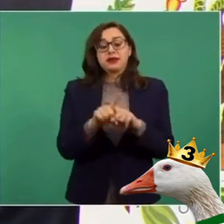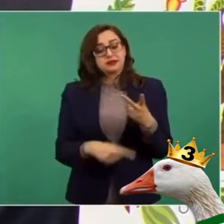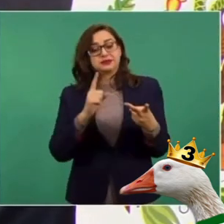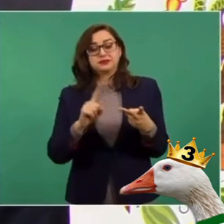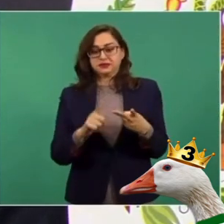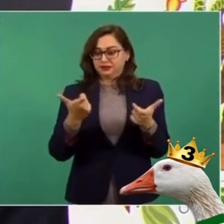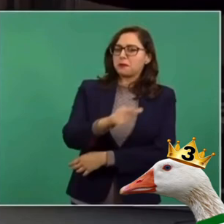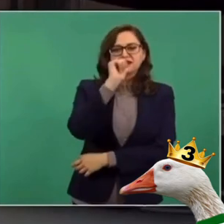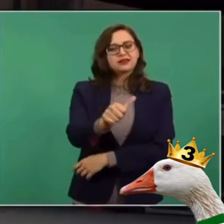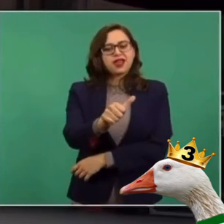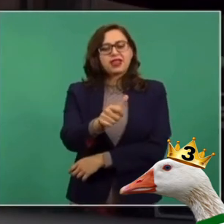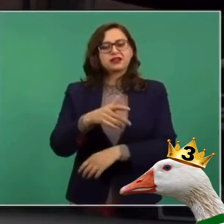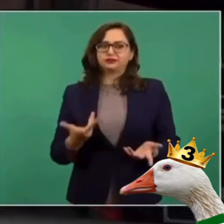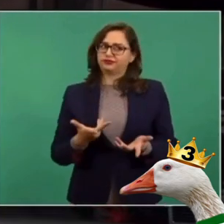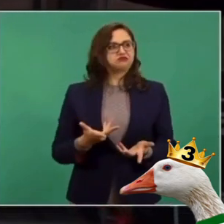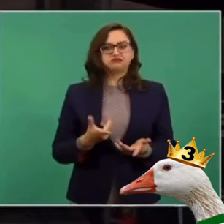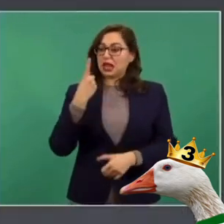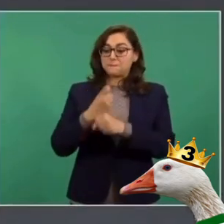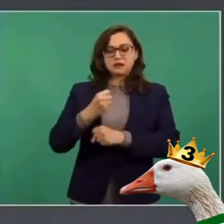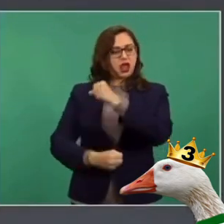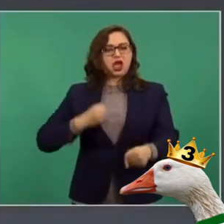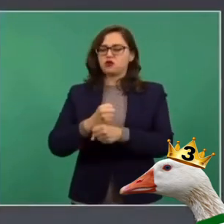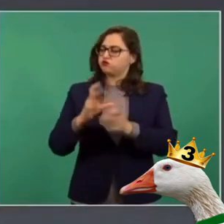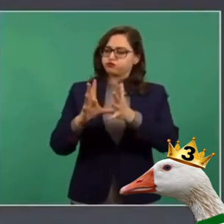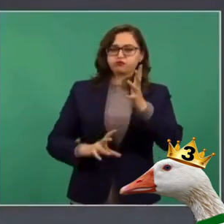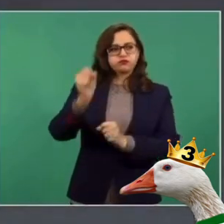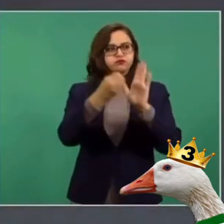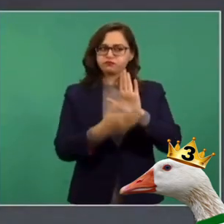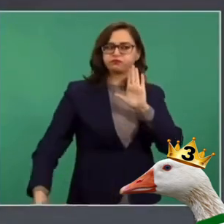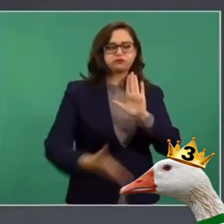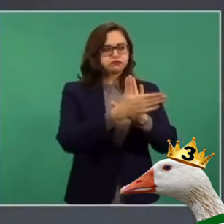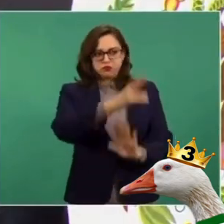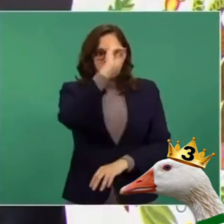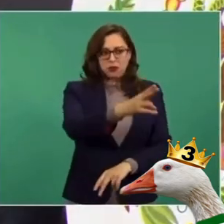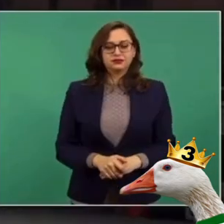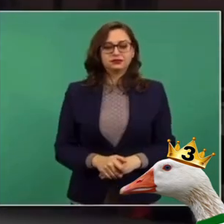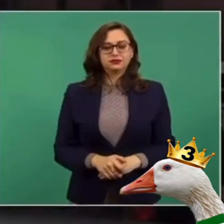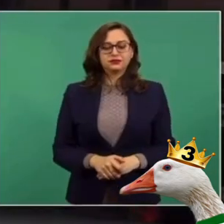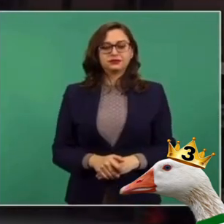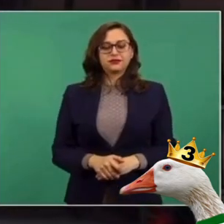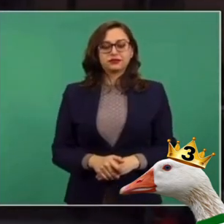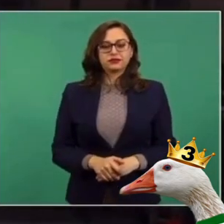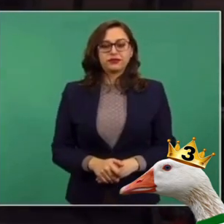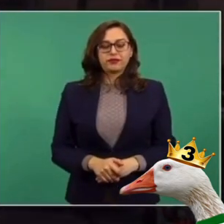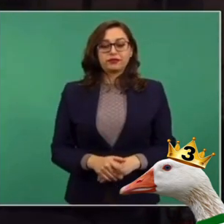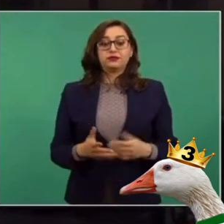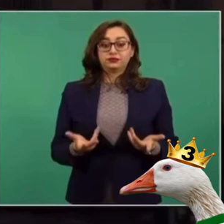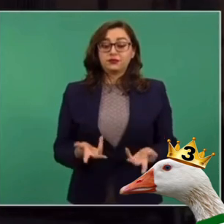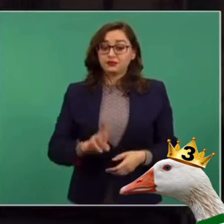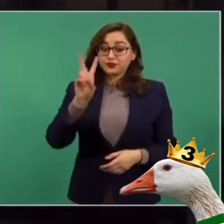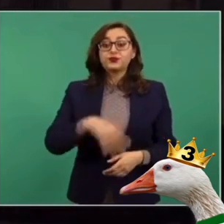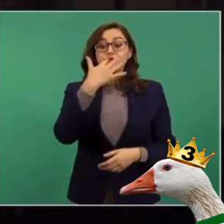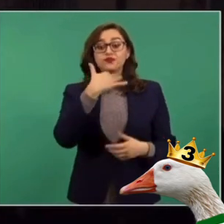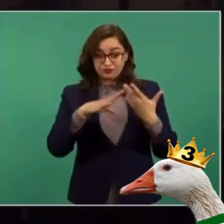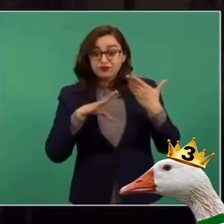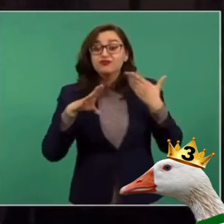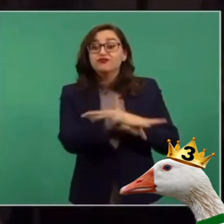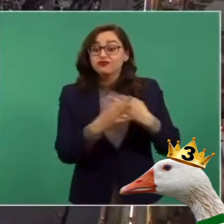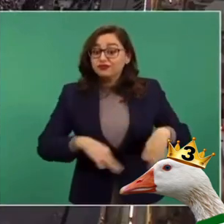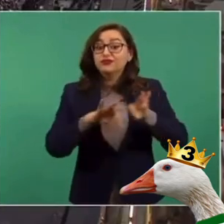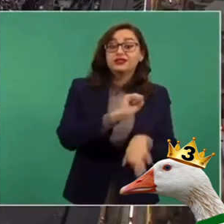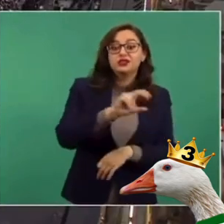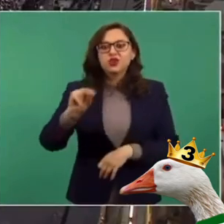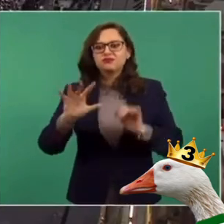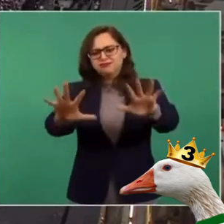y el bienestar del pueblo. Y se estableció en la Constitución también que la corrupción es delito grave. ¿Es importante combatir la corrupción? ¿Sí o no?